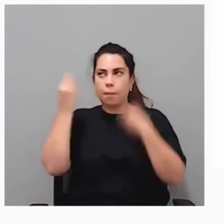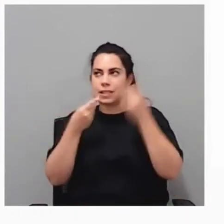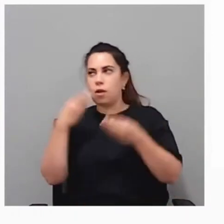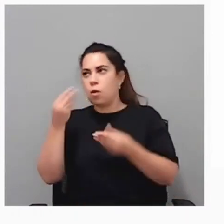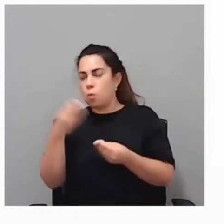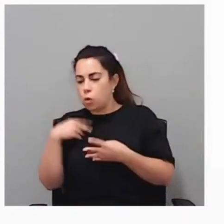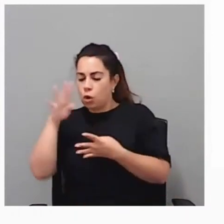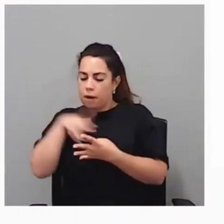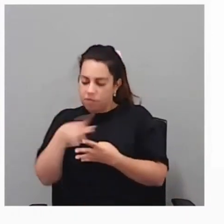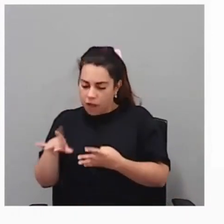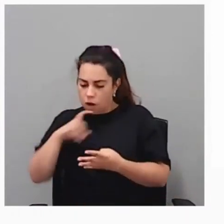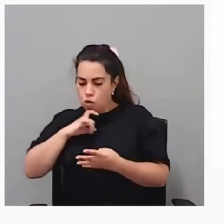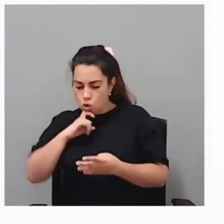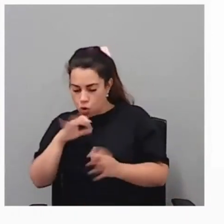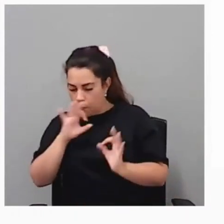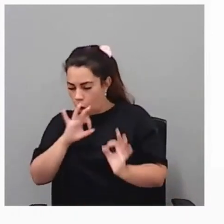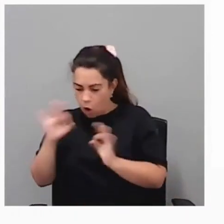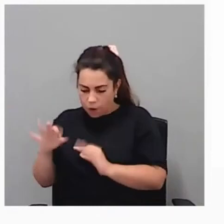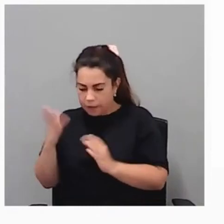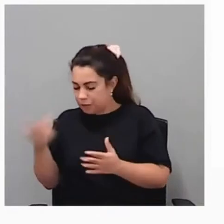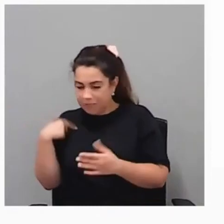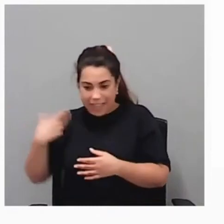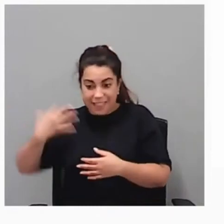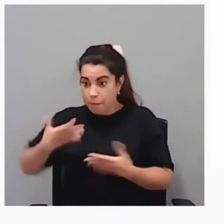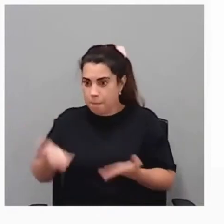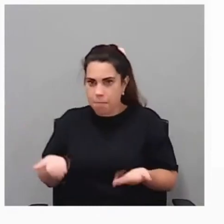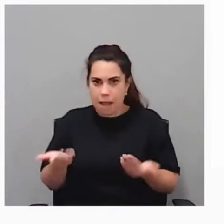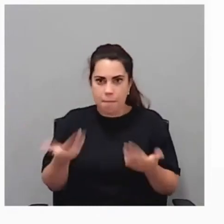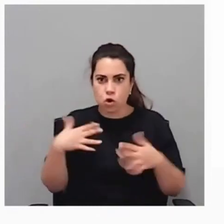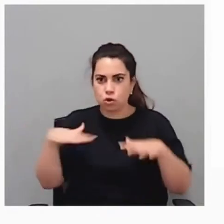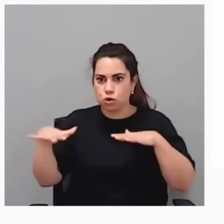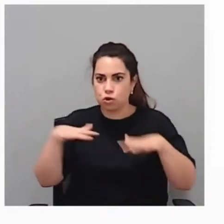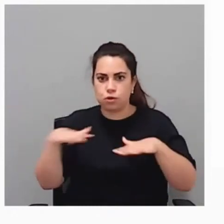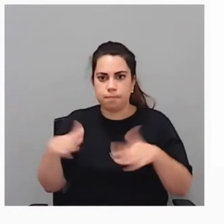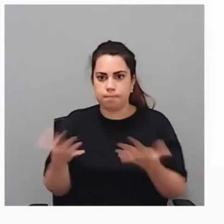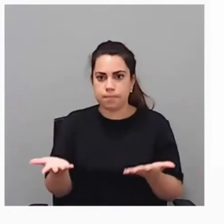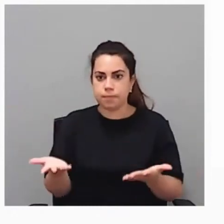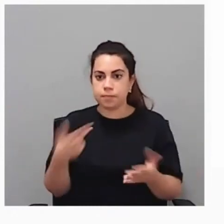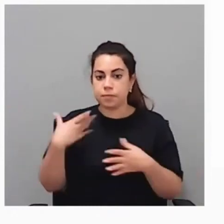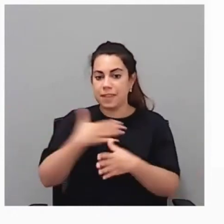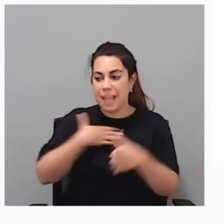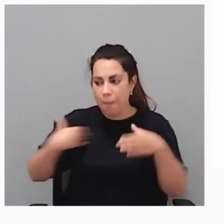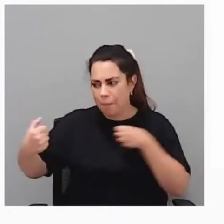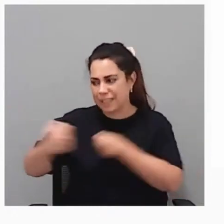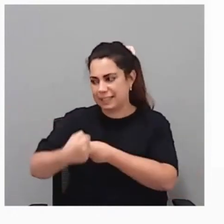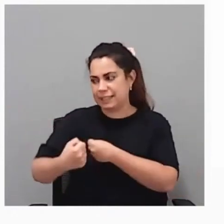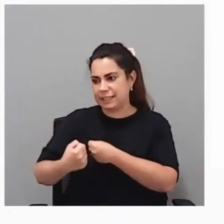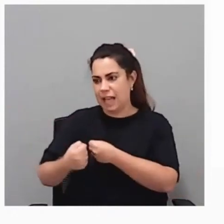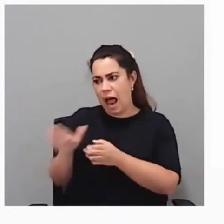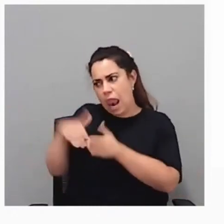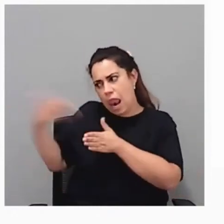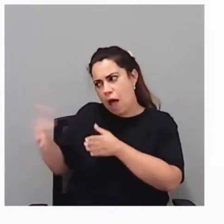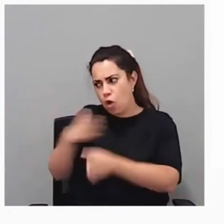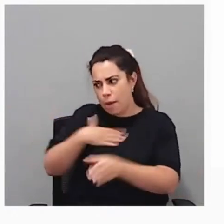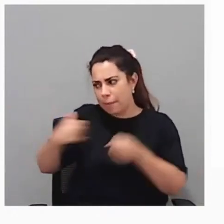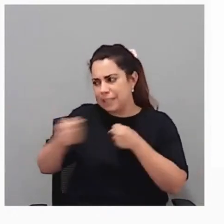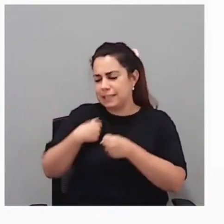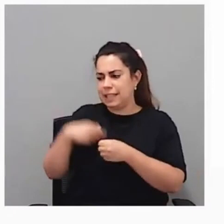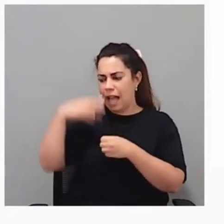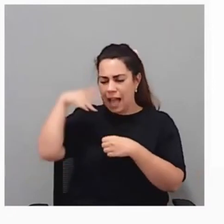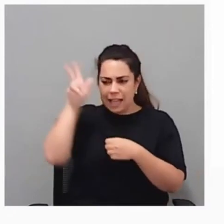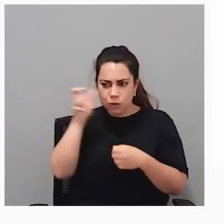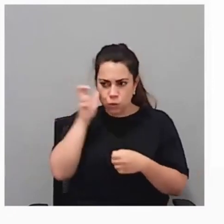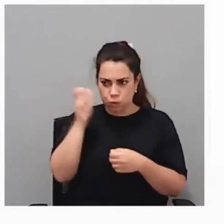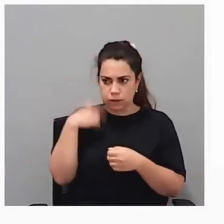no pero tenemos que dedicarnos a la acción con empatía estando con el de al lado escuchando sentándonos con él haciéndole